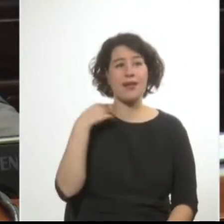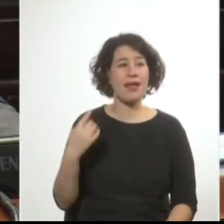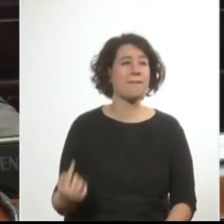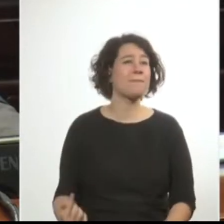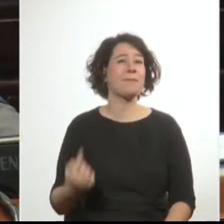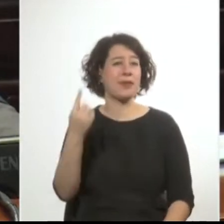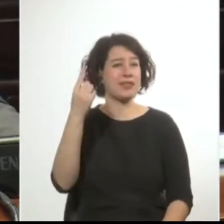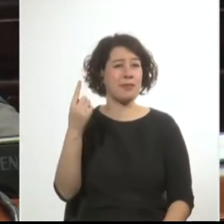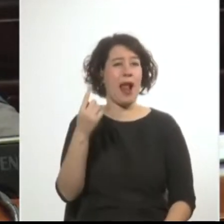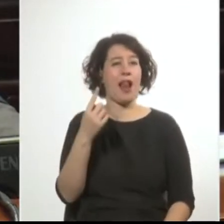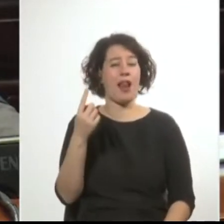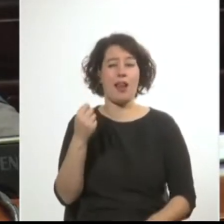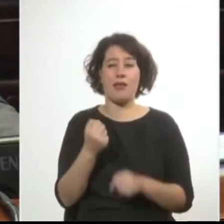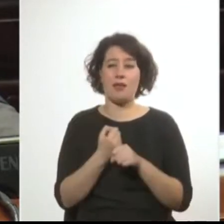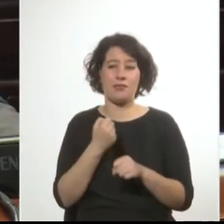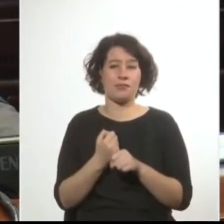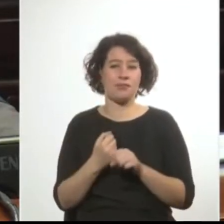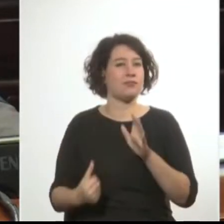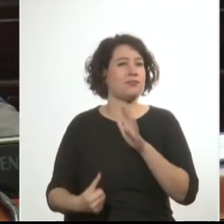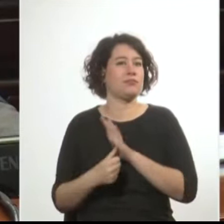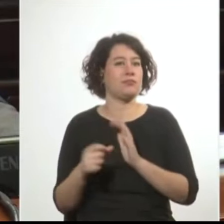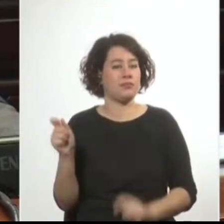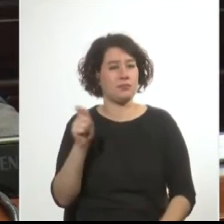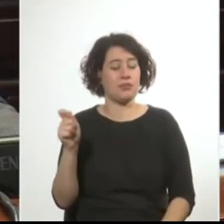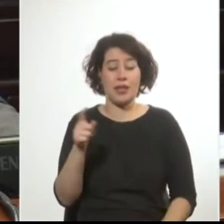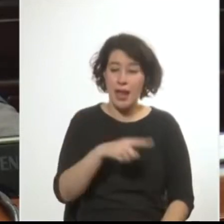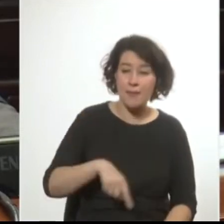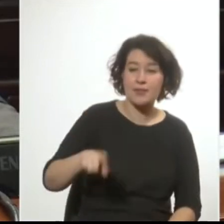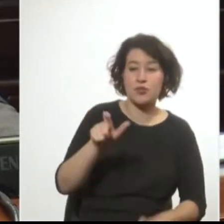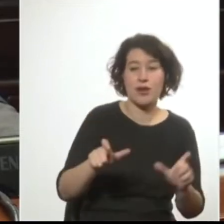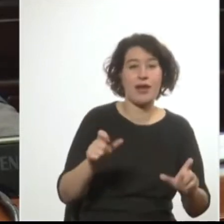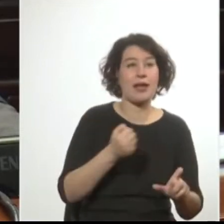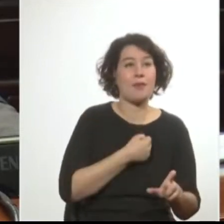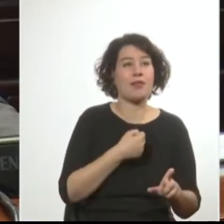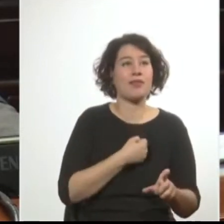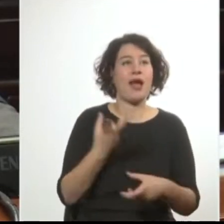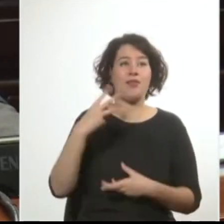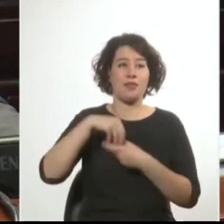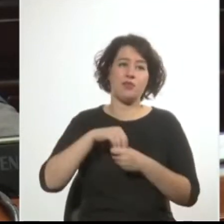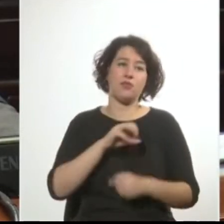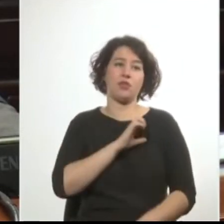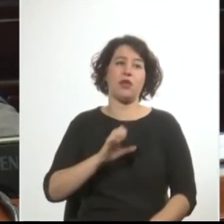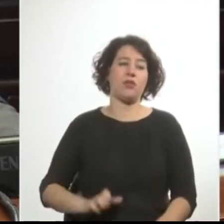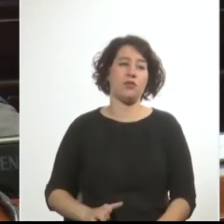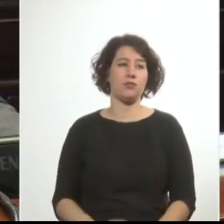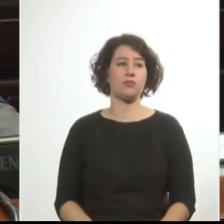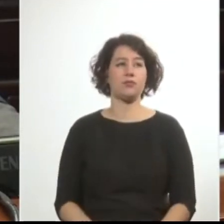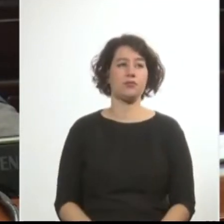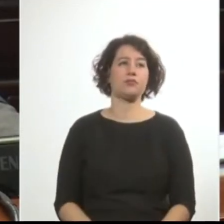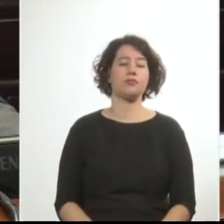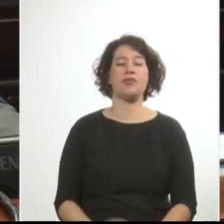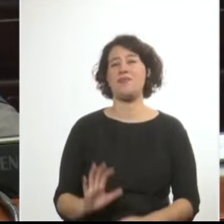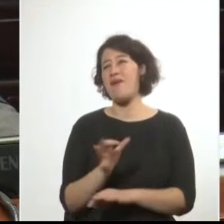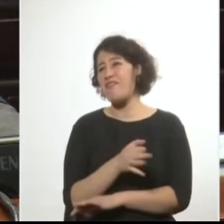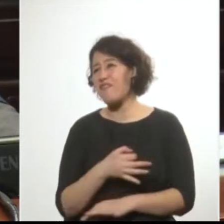principales jerarcas públicos y quienes ejecutan la orden eran integrantes del Estado. Perfectamente